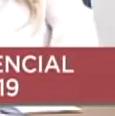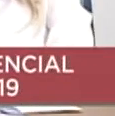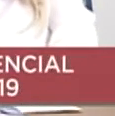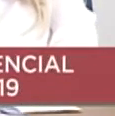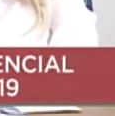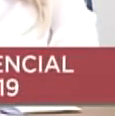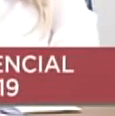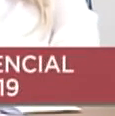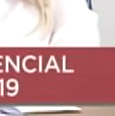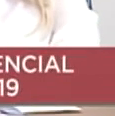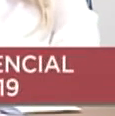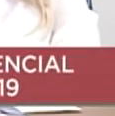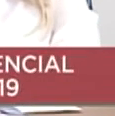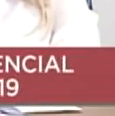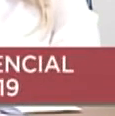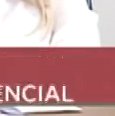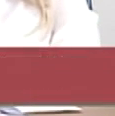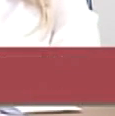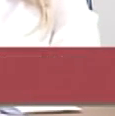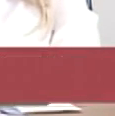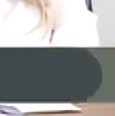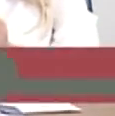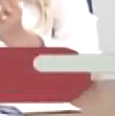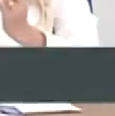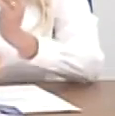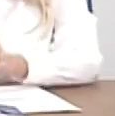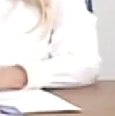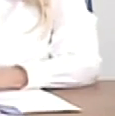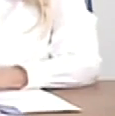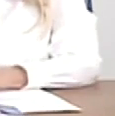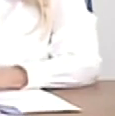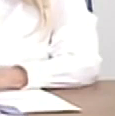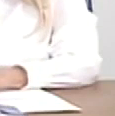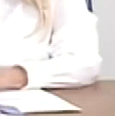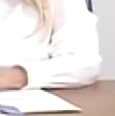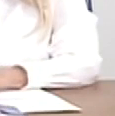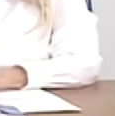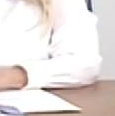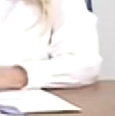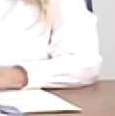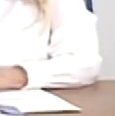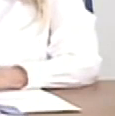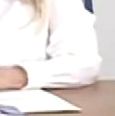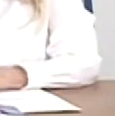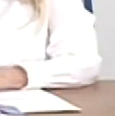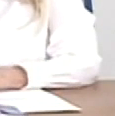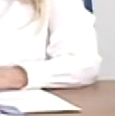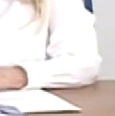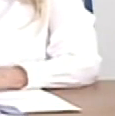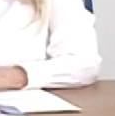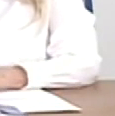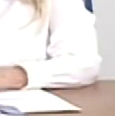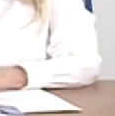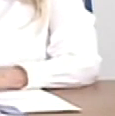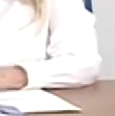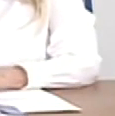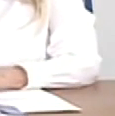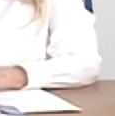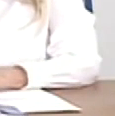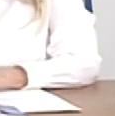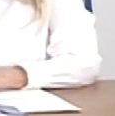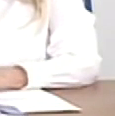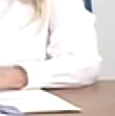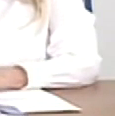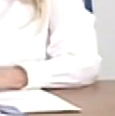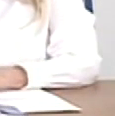Y hay algo importante, presidente, y allá todo el equipo que merece también